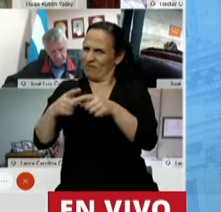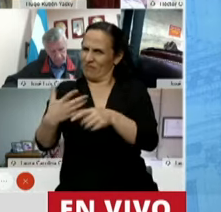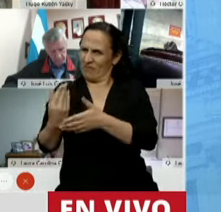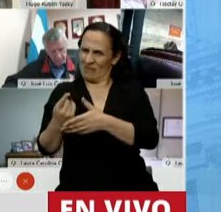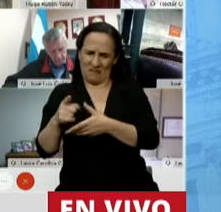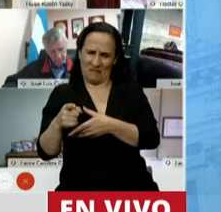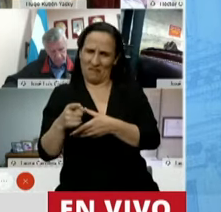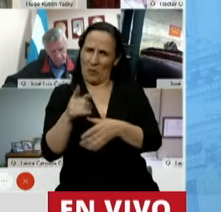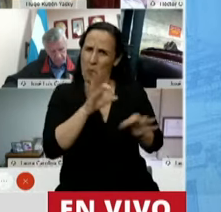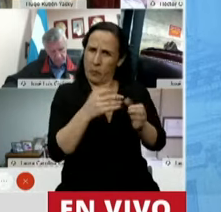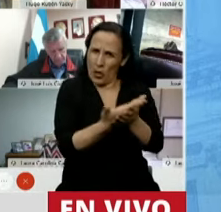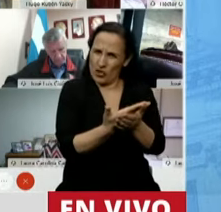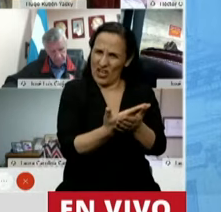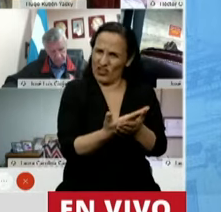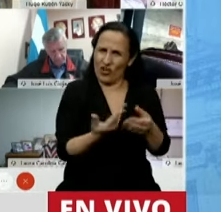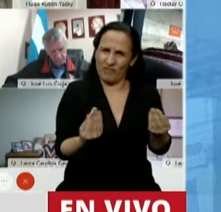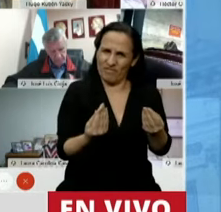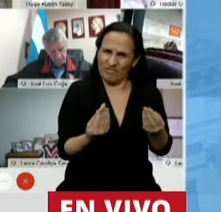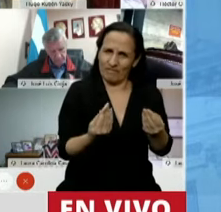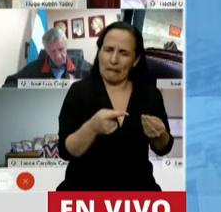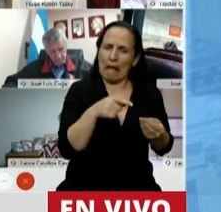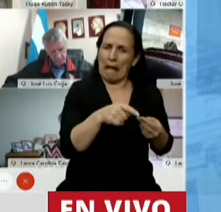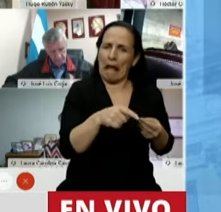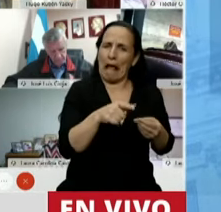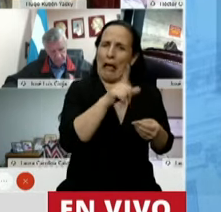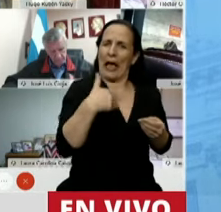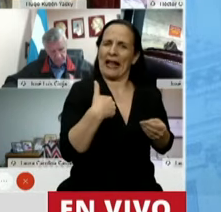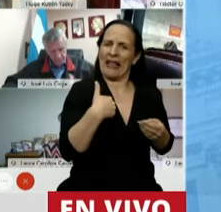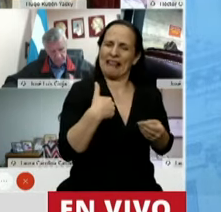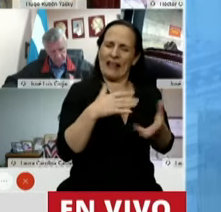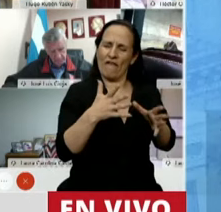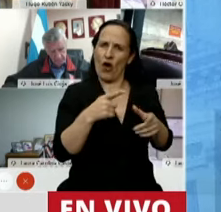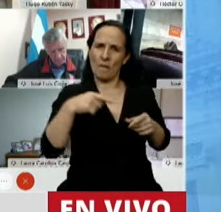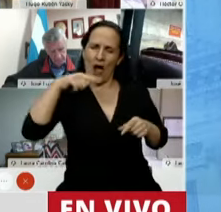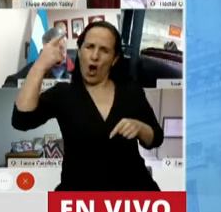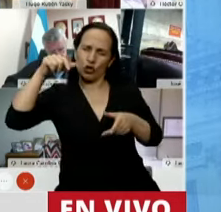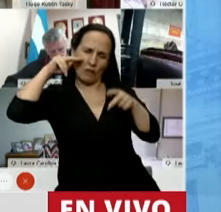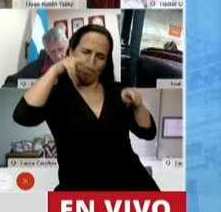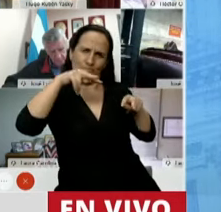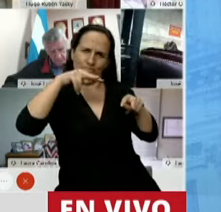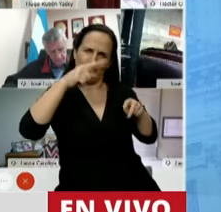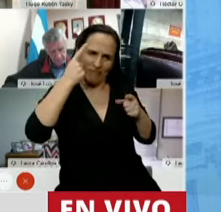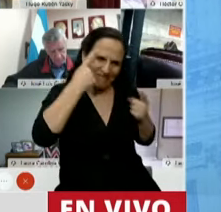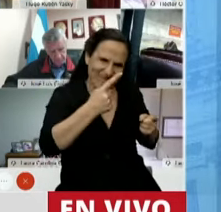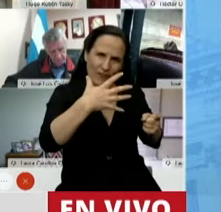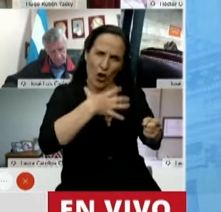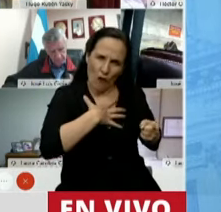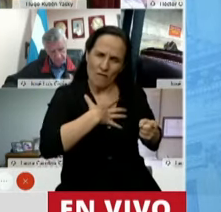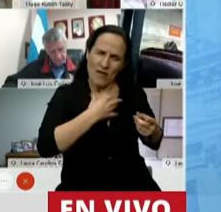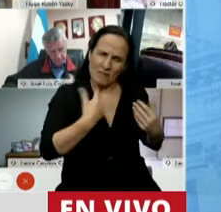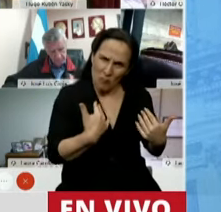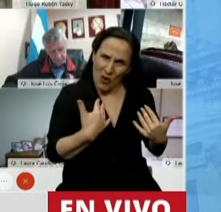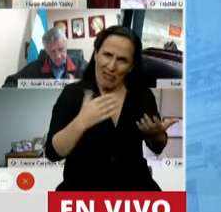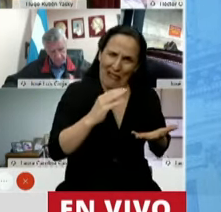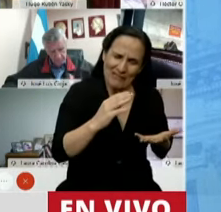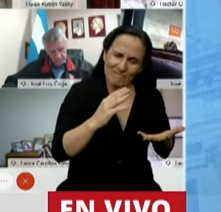afectando severamente la credibilidad de un país. Y cuando hablo de credibilidad estoy diciendo que